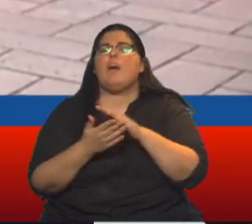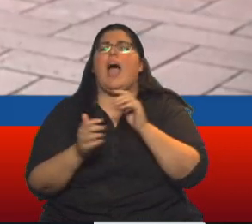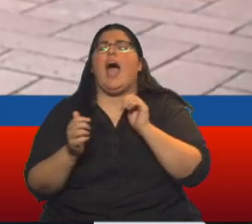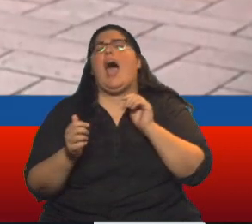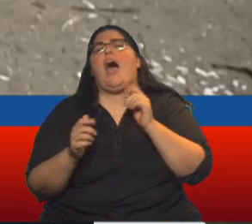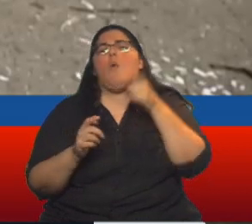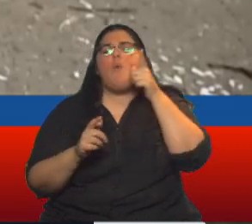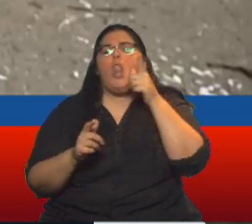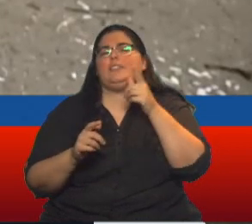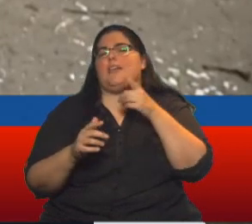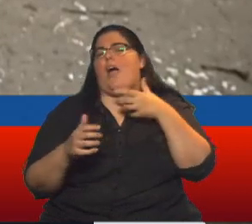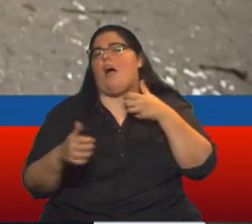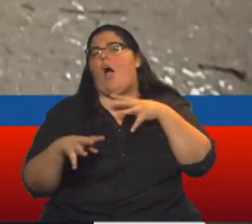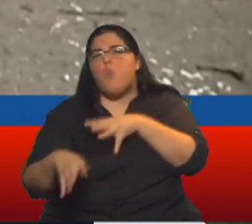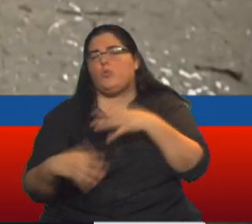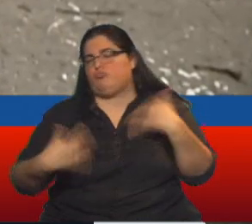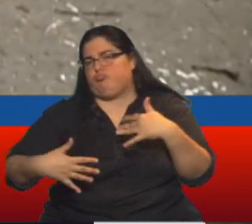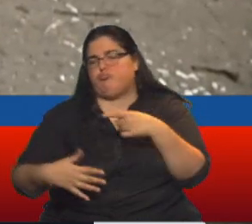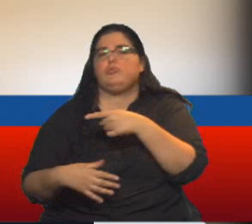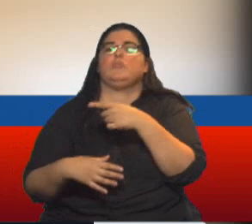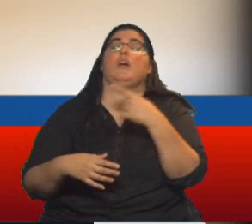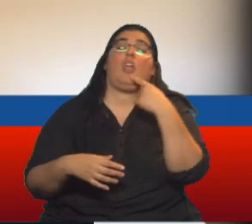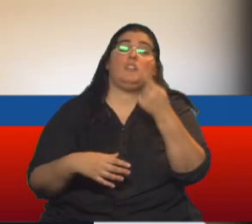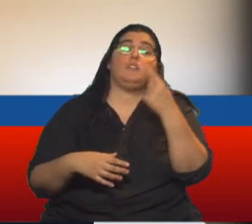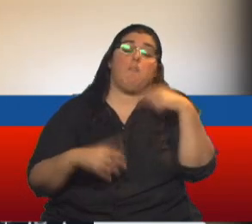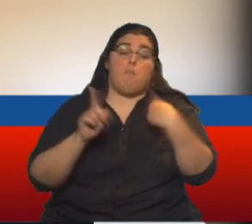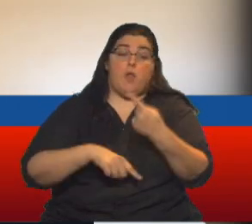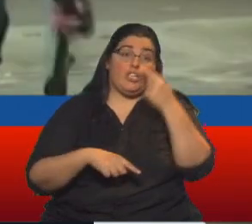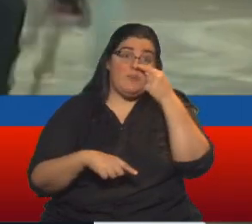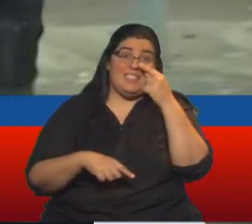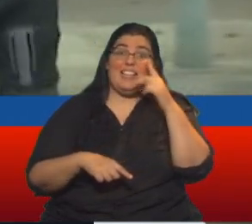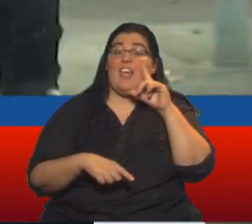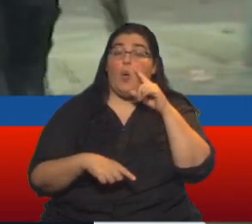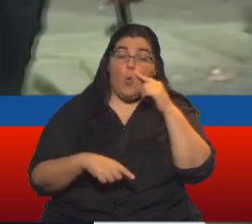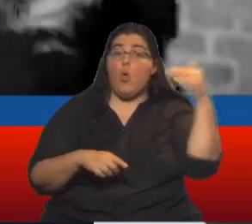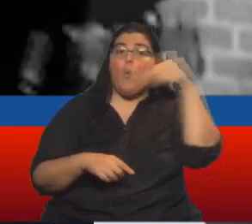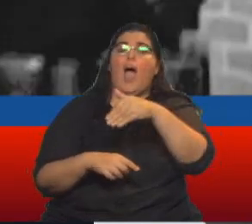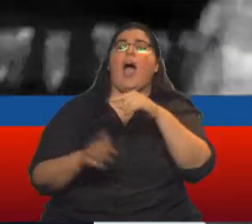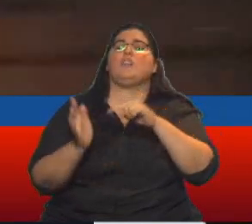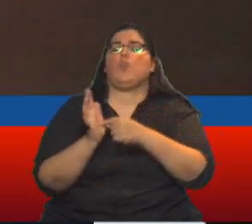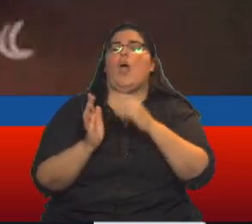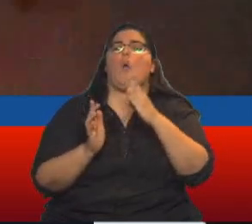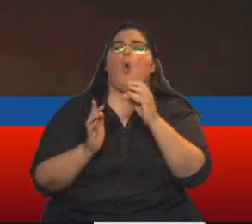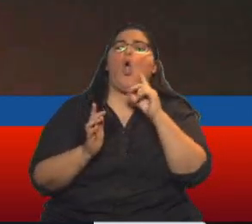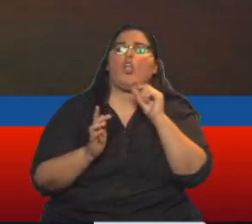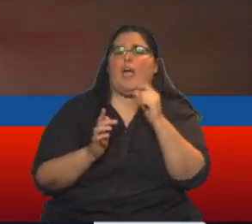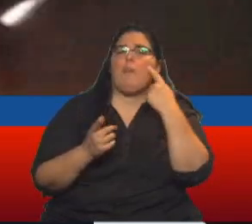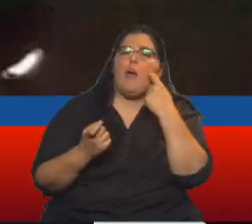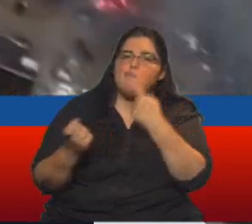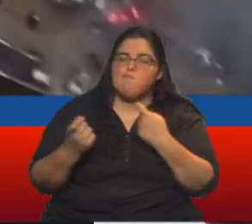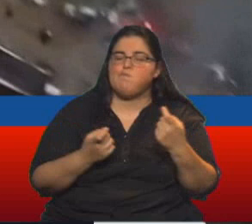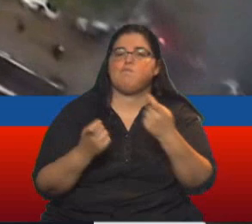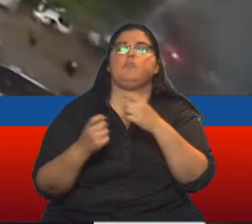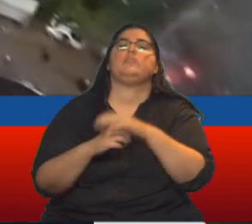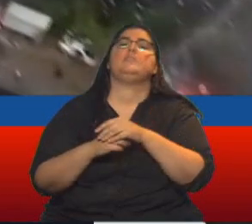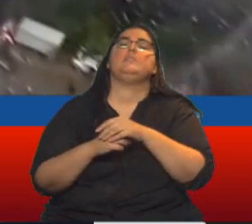de Derechos Humanos anunció que el próximo 7 de junio una misión observadora llegará a Bogotá. Las protestas también